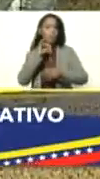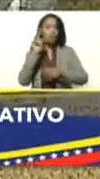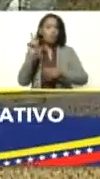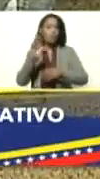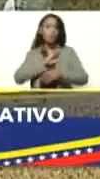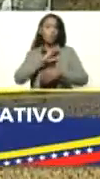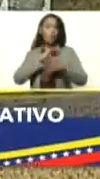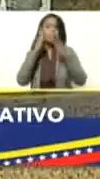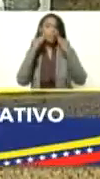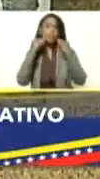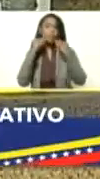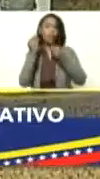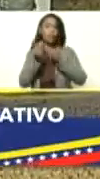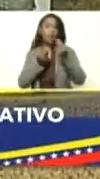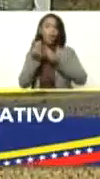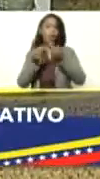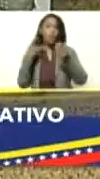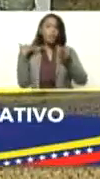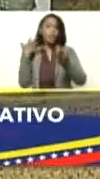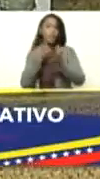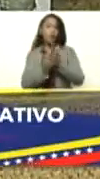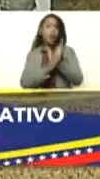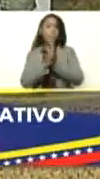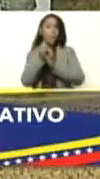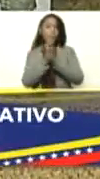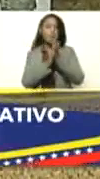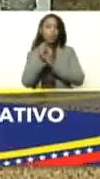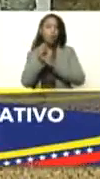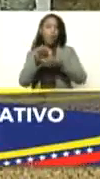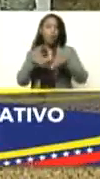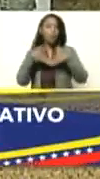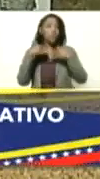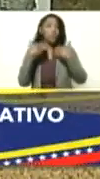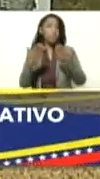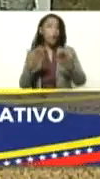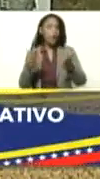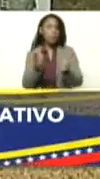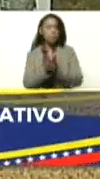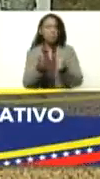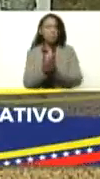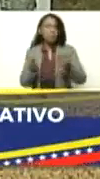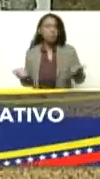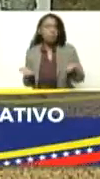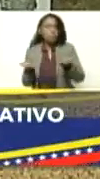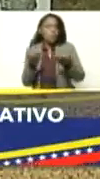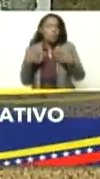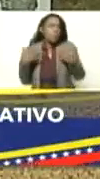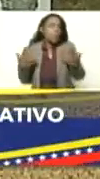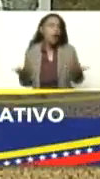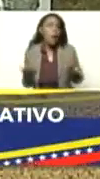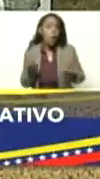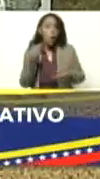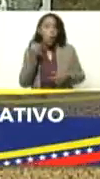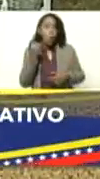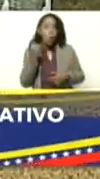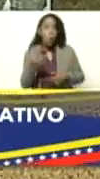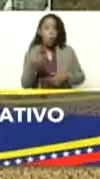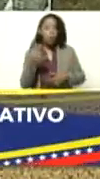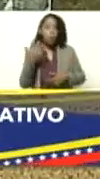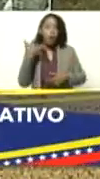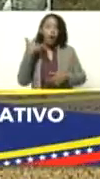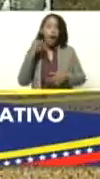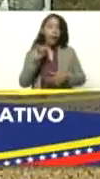vivencias, cómo ha sido este emprendimiento, cuál ha sido la motivación, cuántos semovientes tiene,